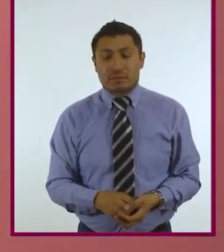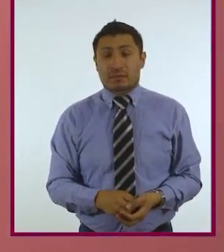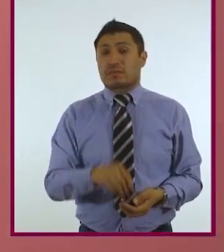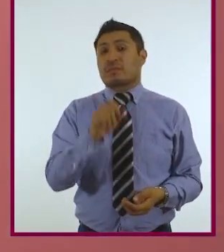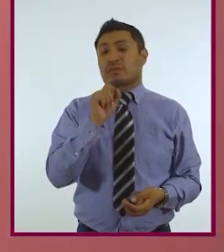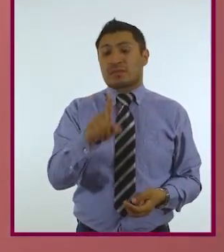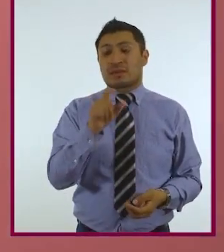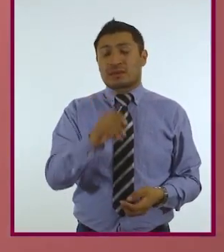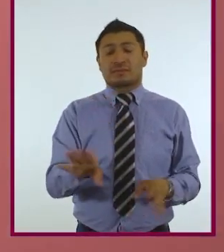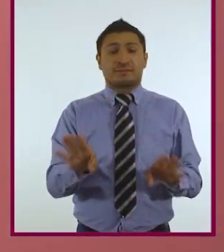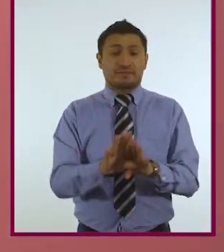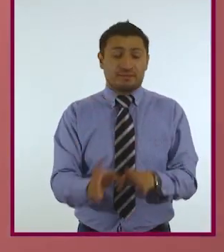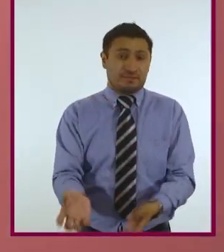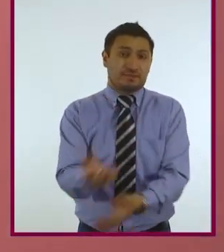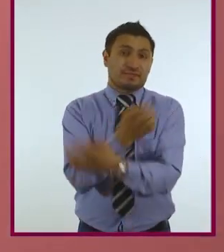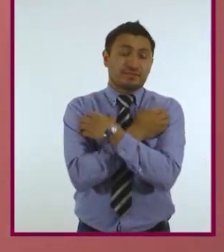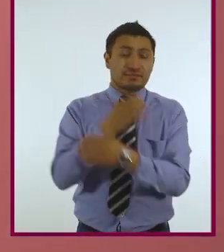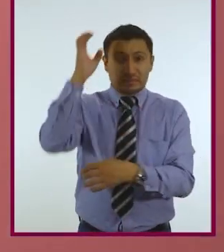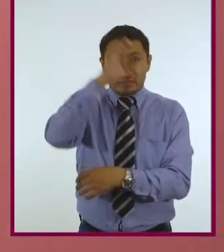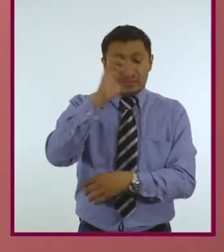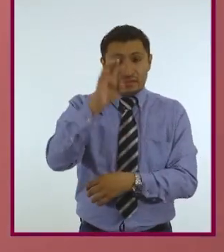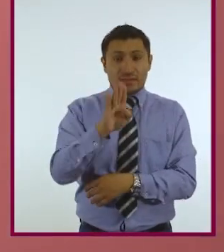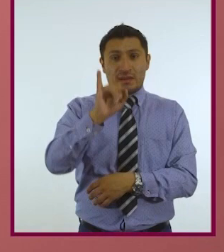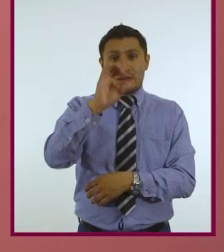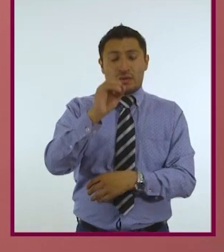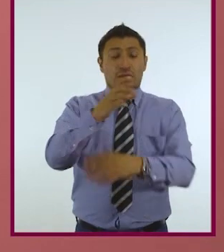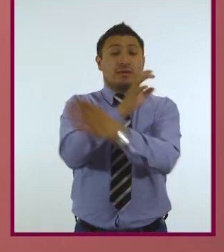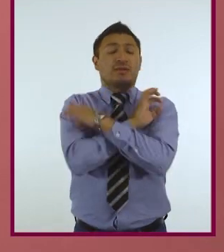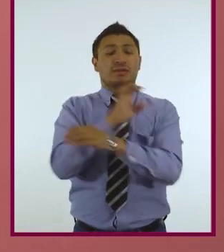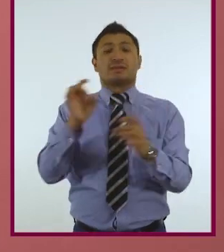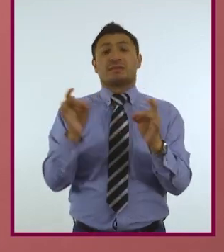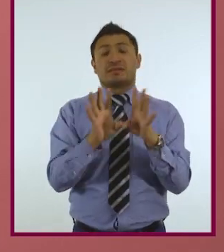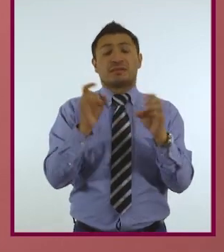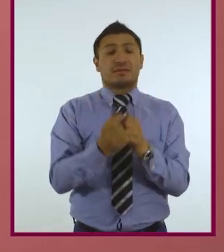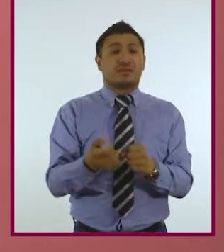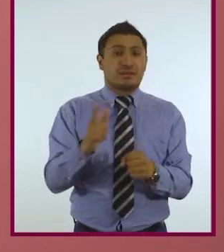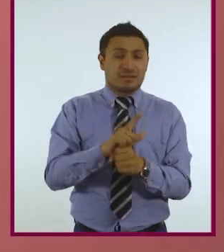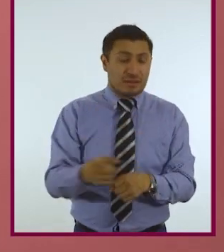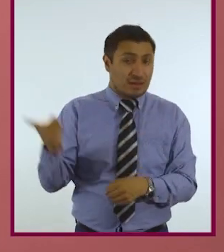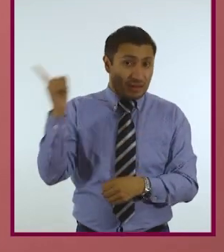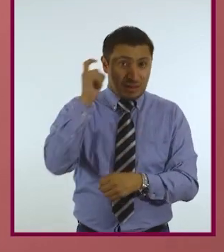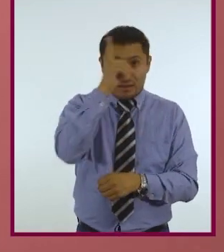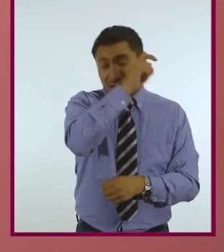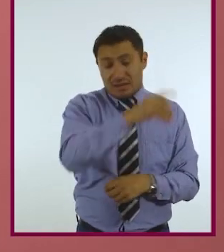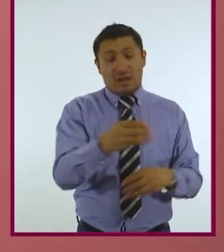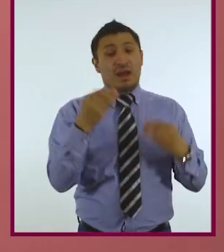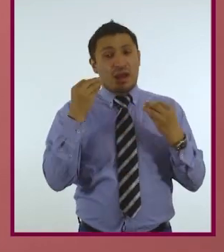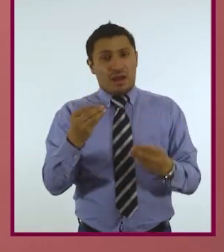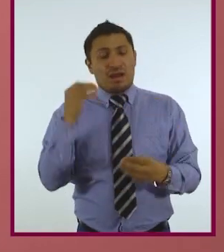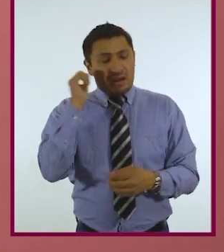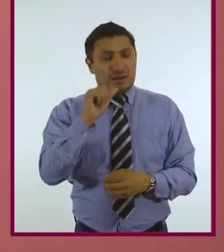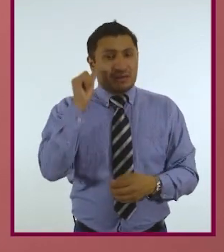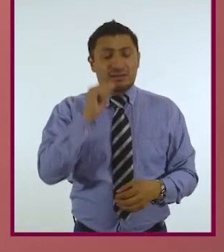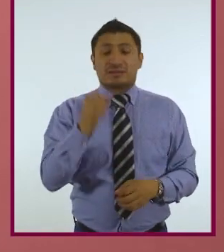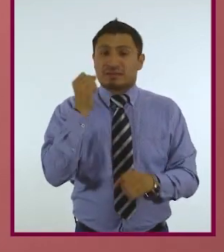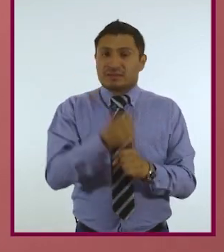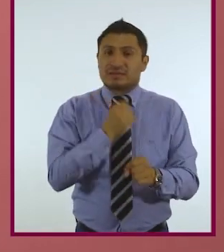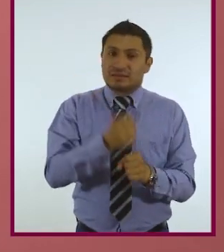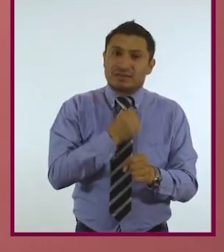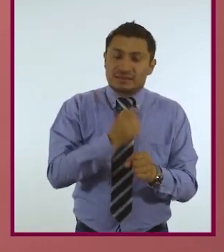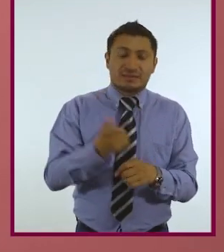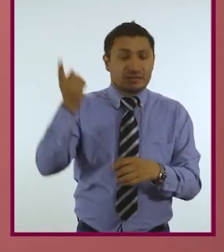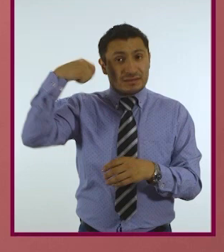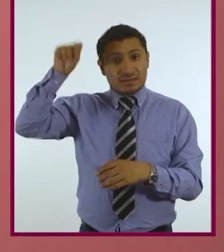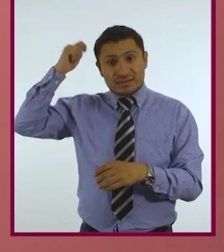Además de ser una disciplina, la bioética es un fenómeno social muy complejo en el que constantemente la práctica y la